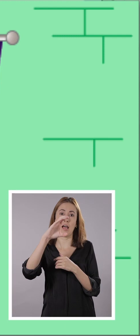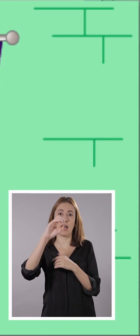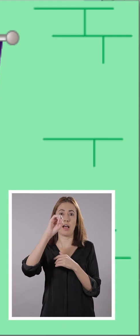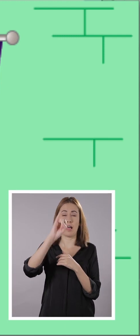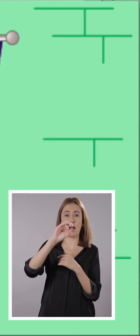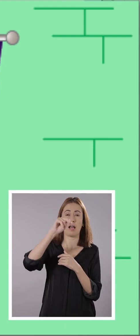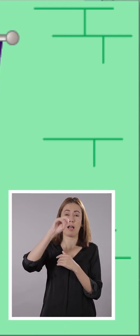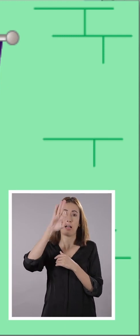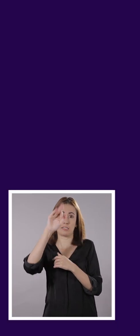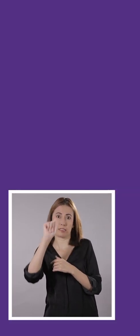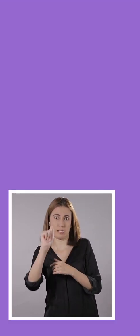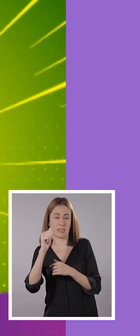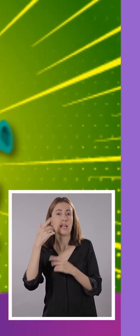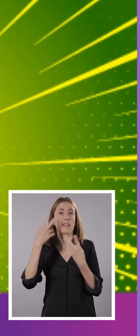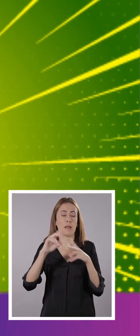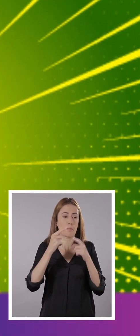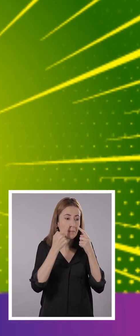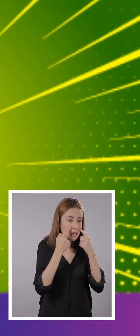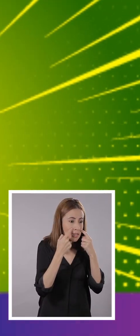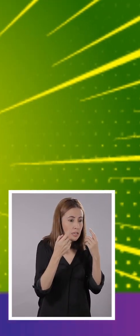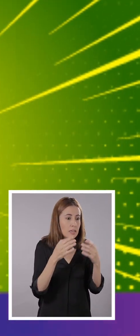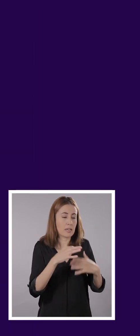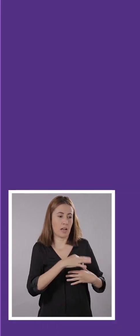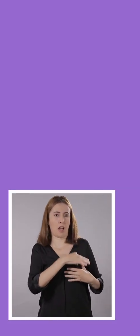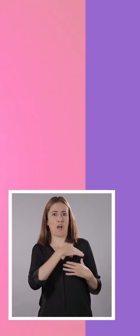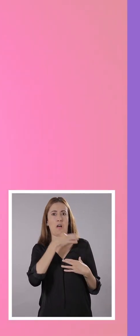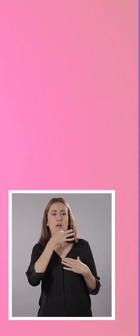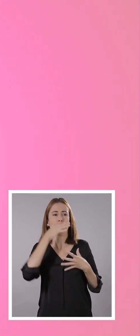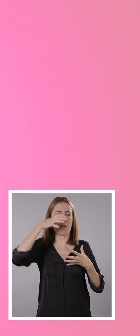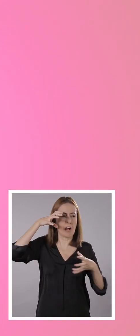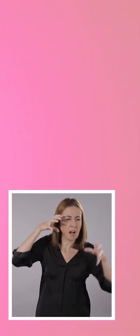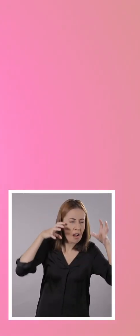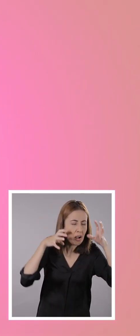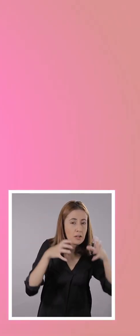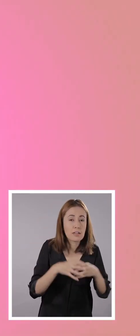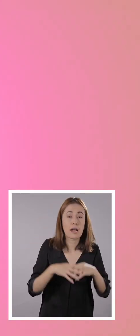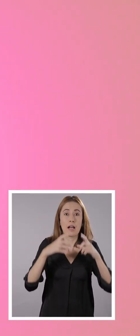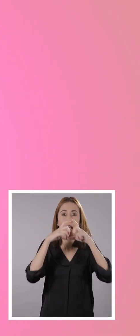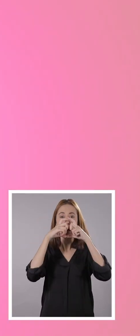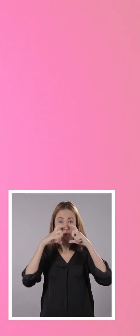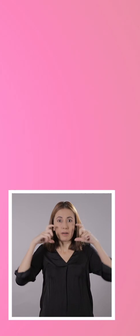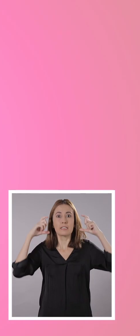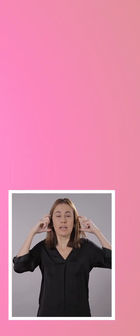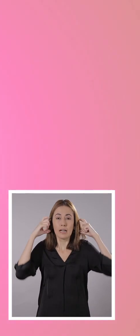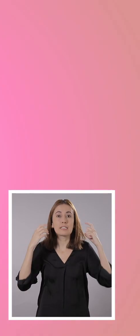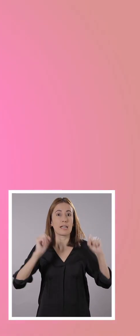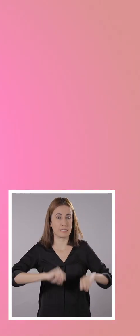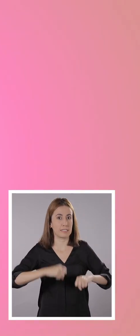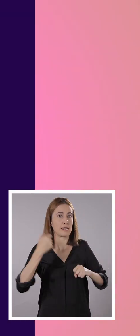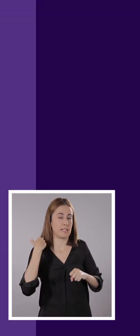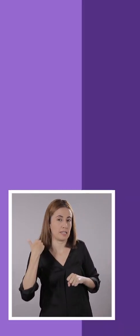alcanzó a ver cómo el bicho se acercaba al vecindario. Se puso una mascarilla, porque tenía algunas en casa.